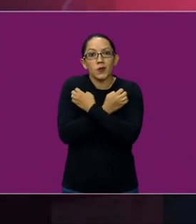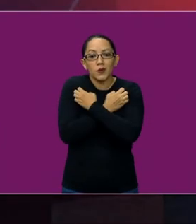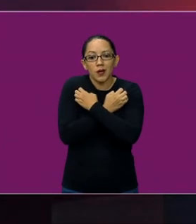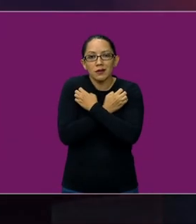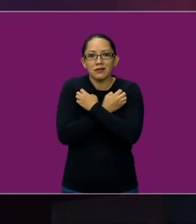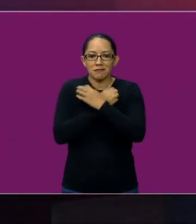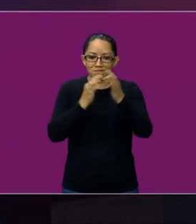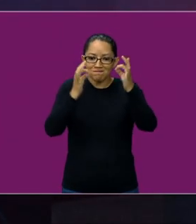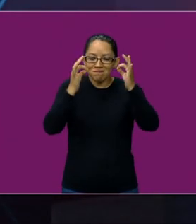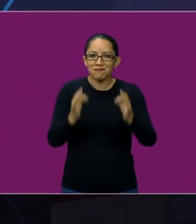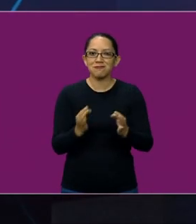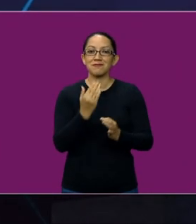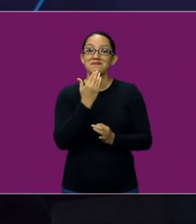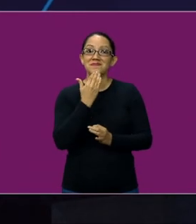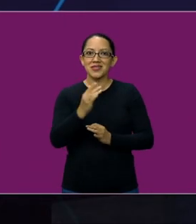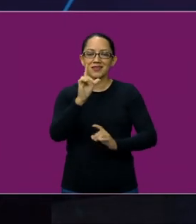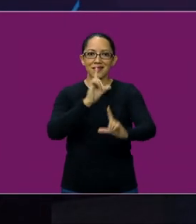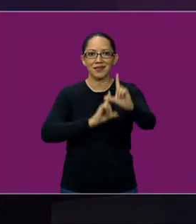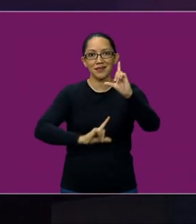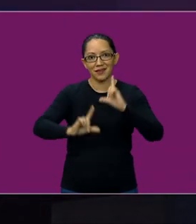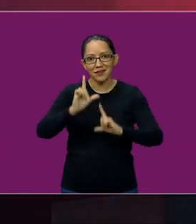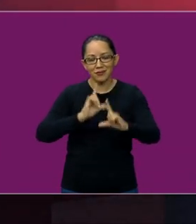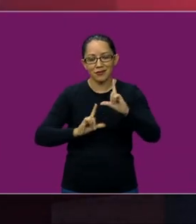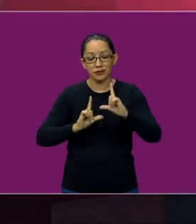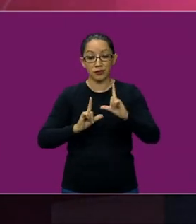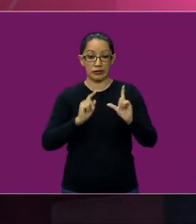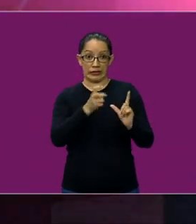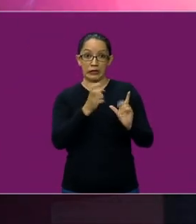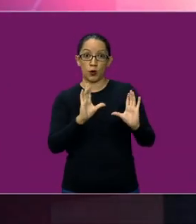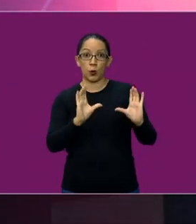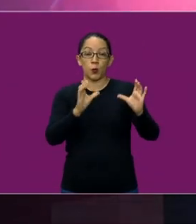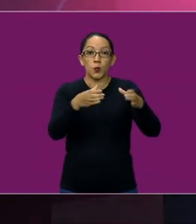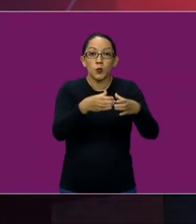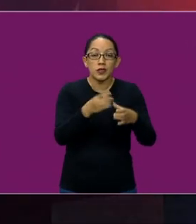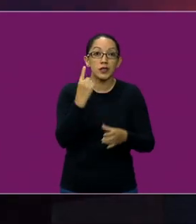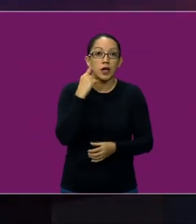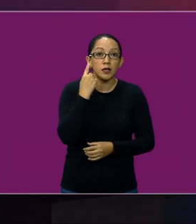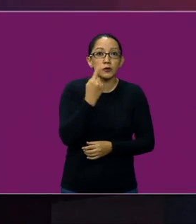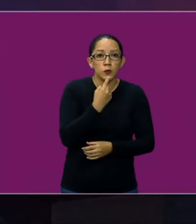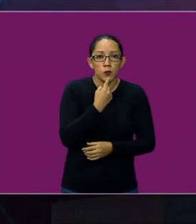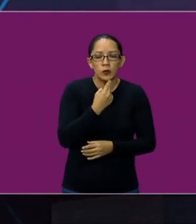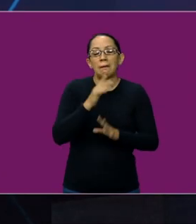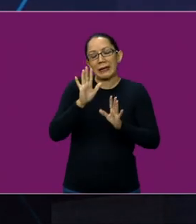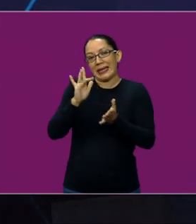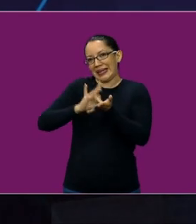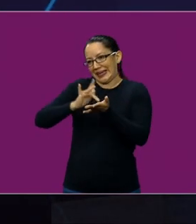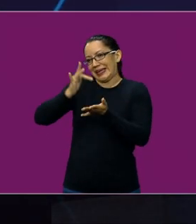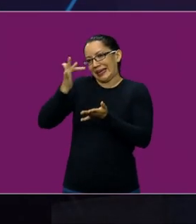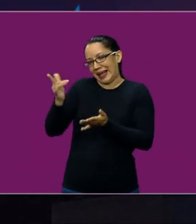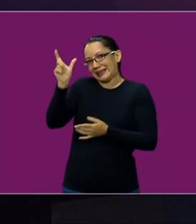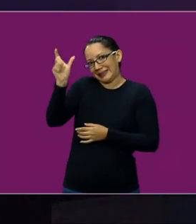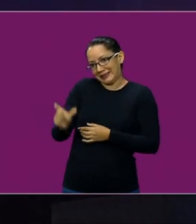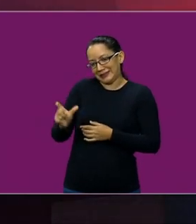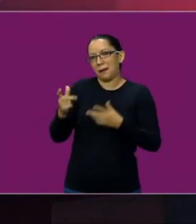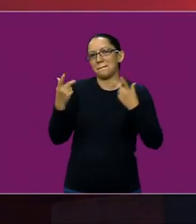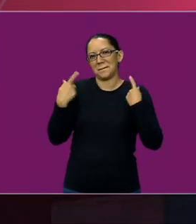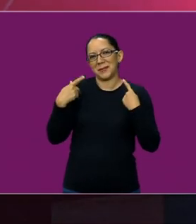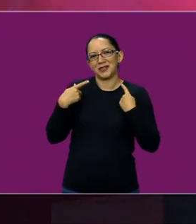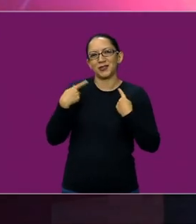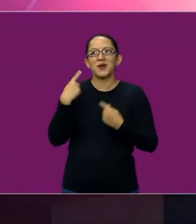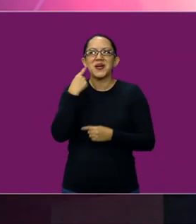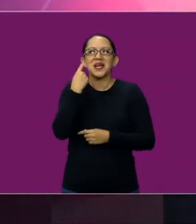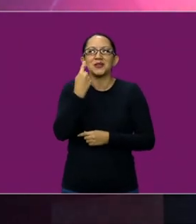señas mexicana. Y la comunidad de sordos, gracias a una persona sorda, se creó el teléfono.